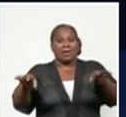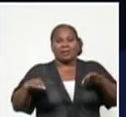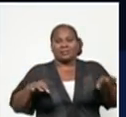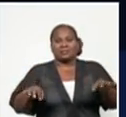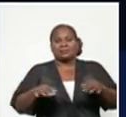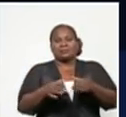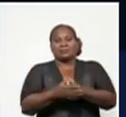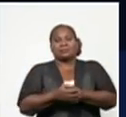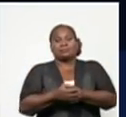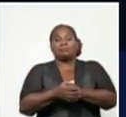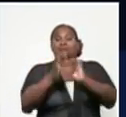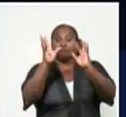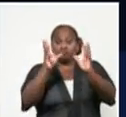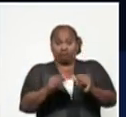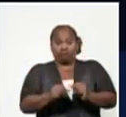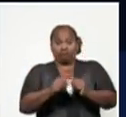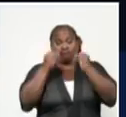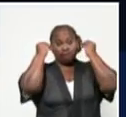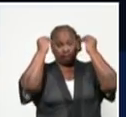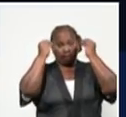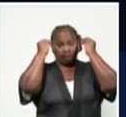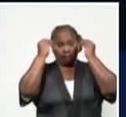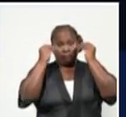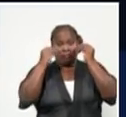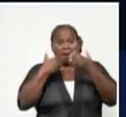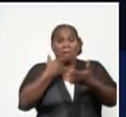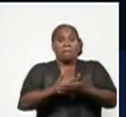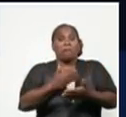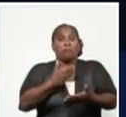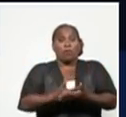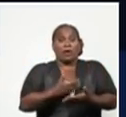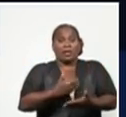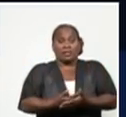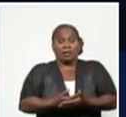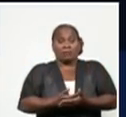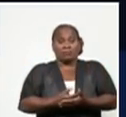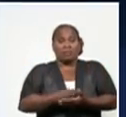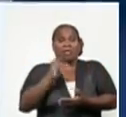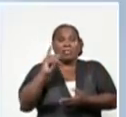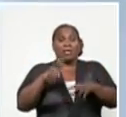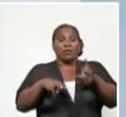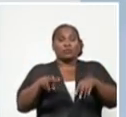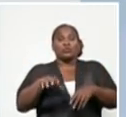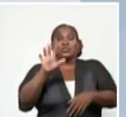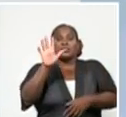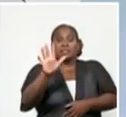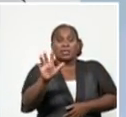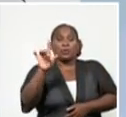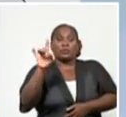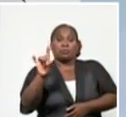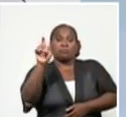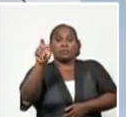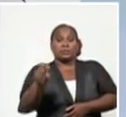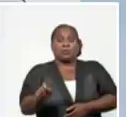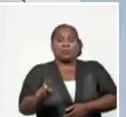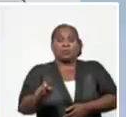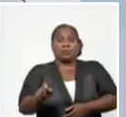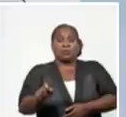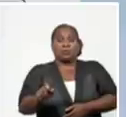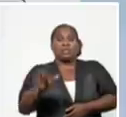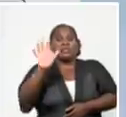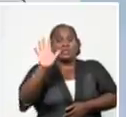Como resultado del análisis de estas muestras, pues, se diagnosticaron 59 personas. 59